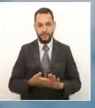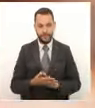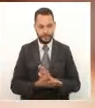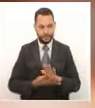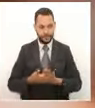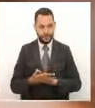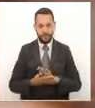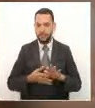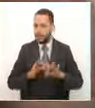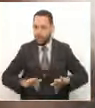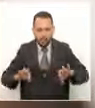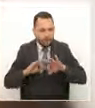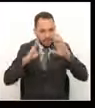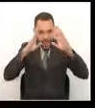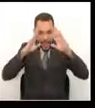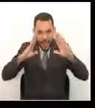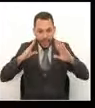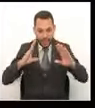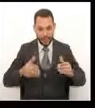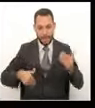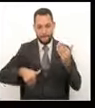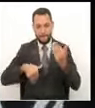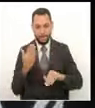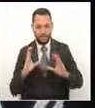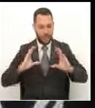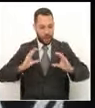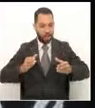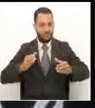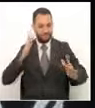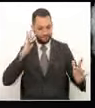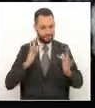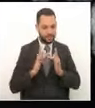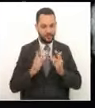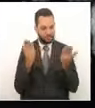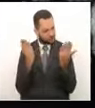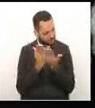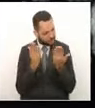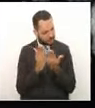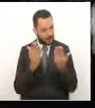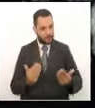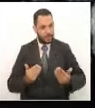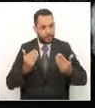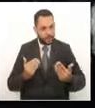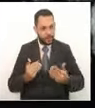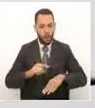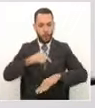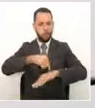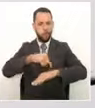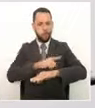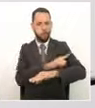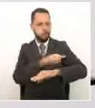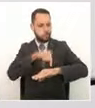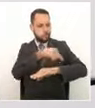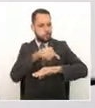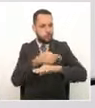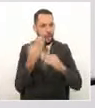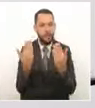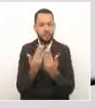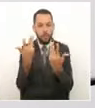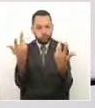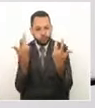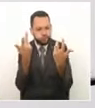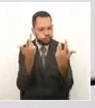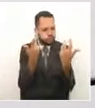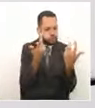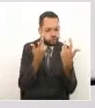Atentos, comienza la clase y ya estamos en sintonía con la educación. En las próximas horas descubrirás un nuevo universo en el